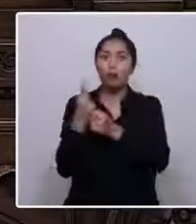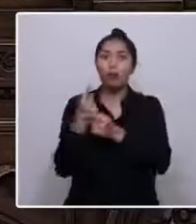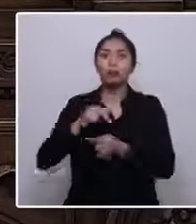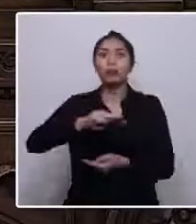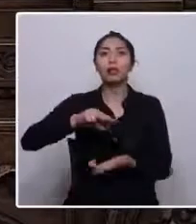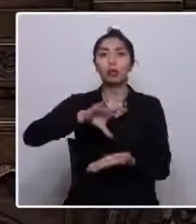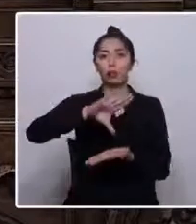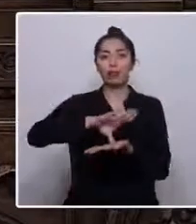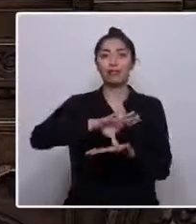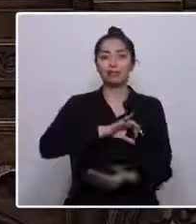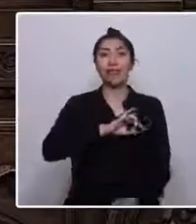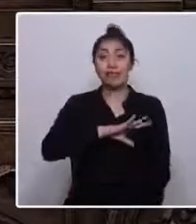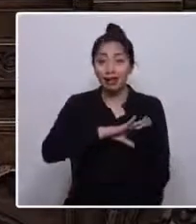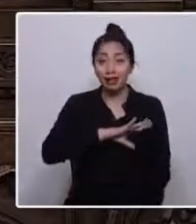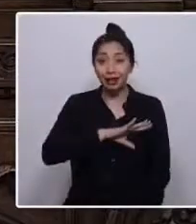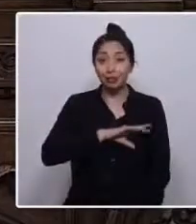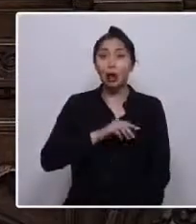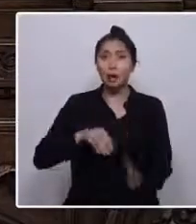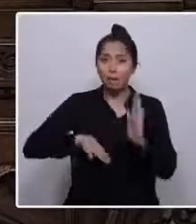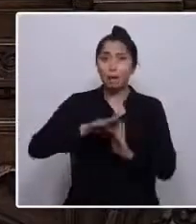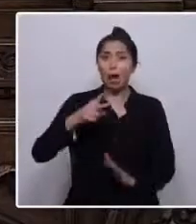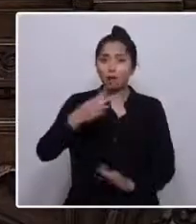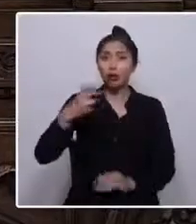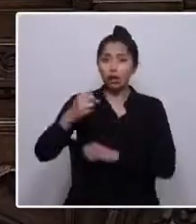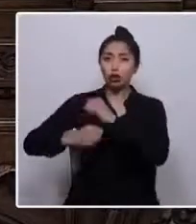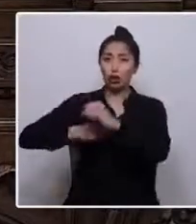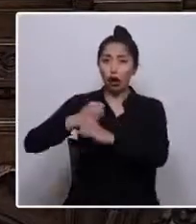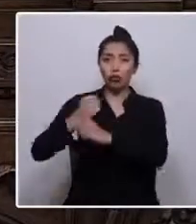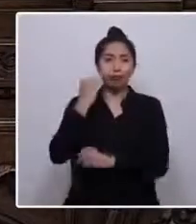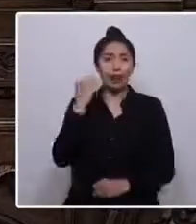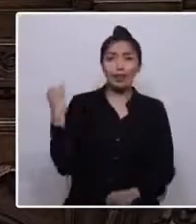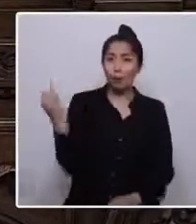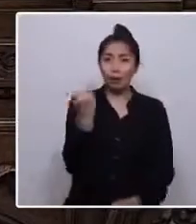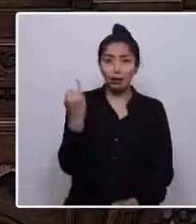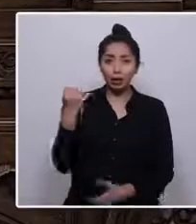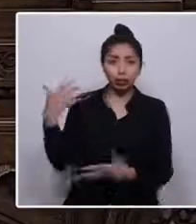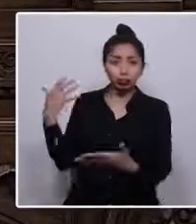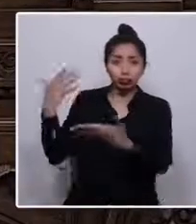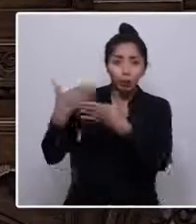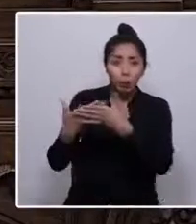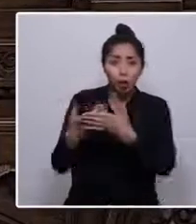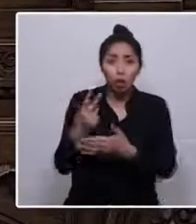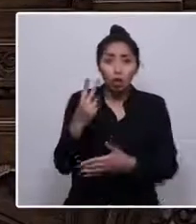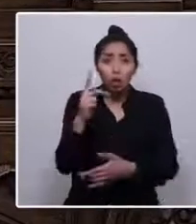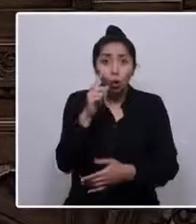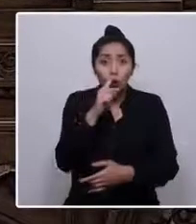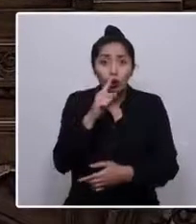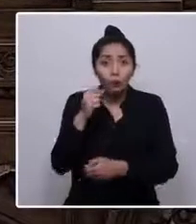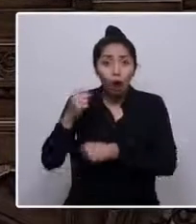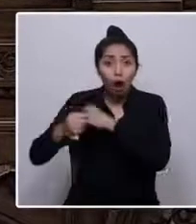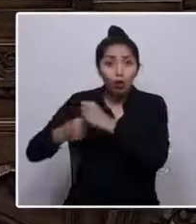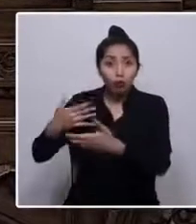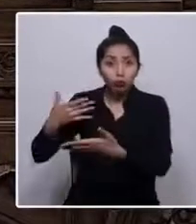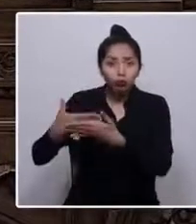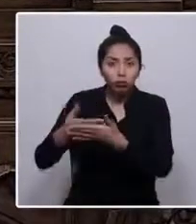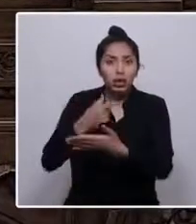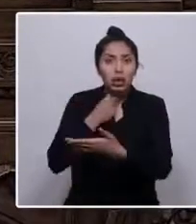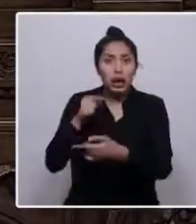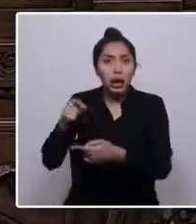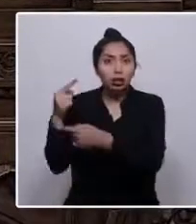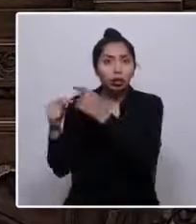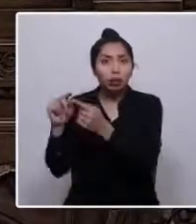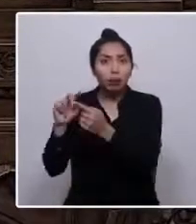Chile, que tiene más de 200 años de vida independiente, pero que en los dos últimos años se ha pretendido reescribir esa historia.